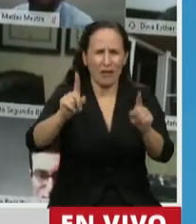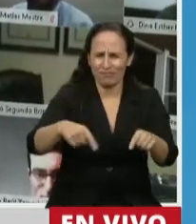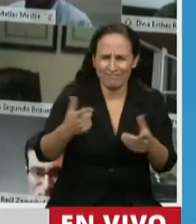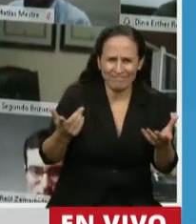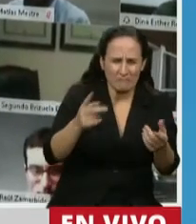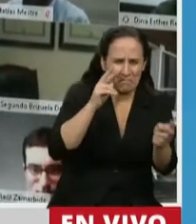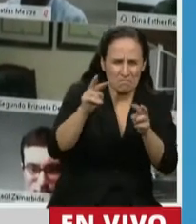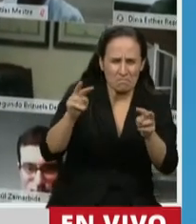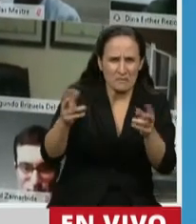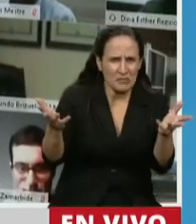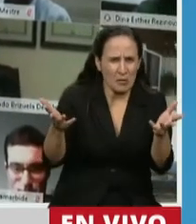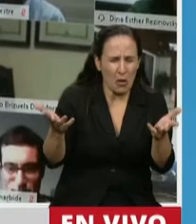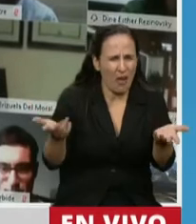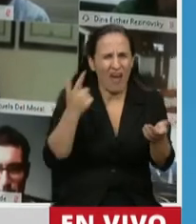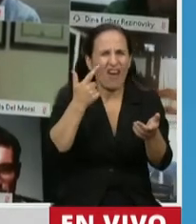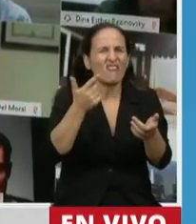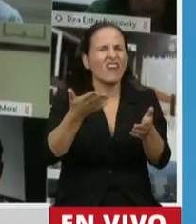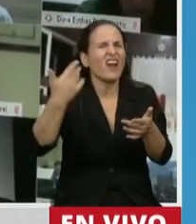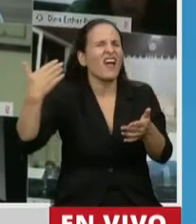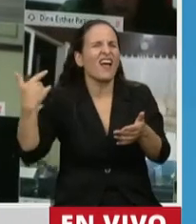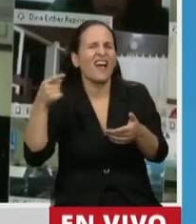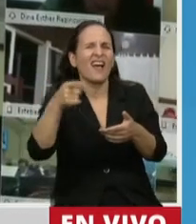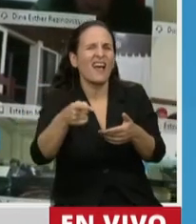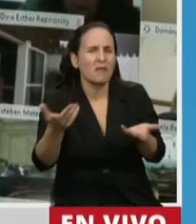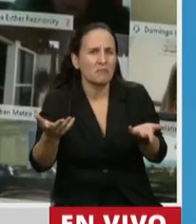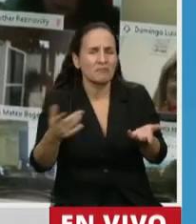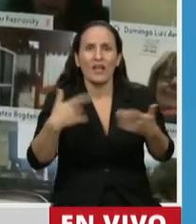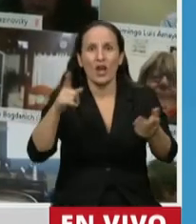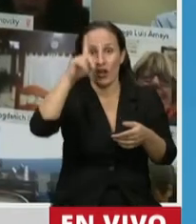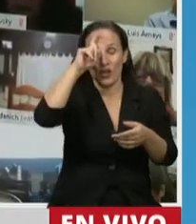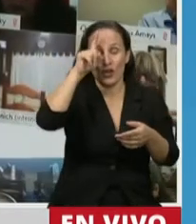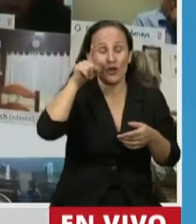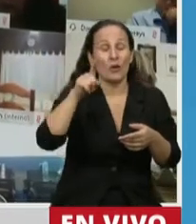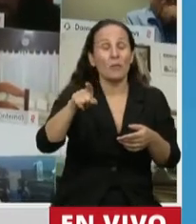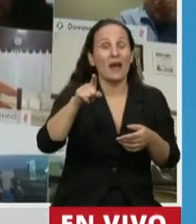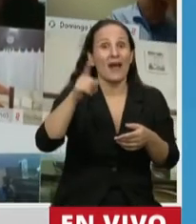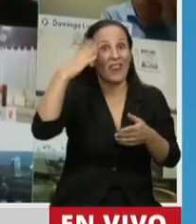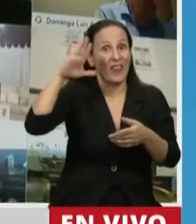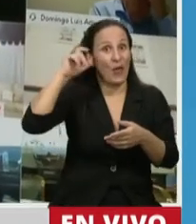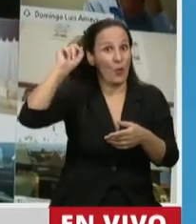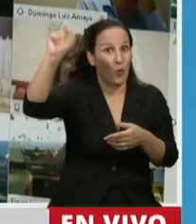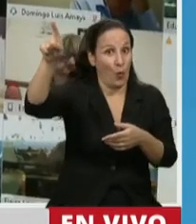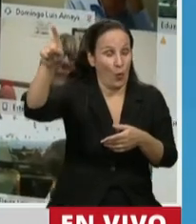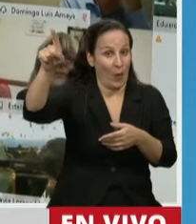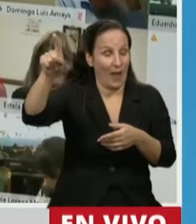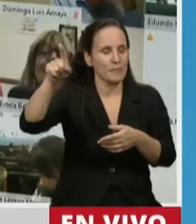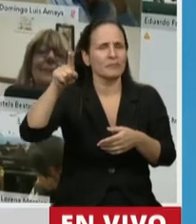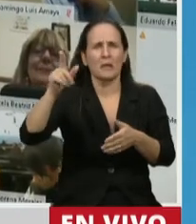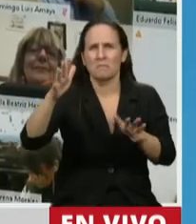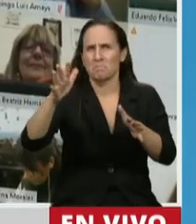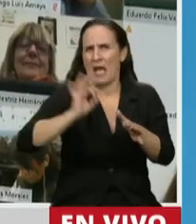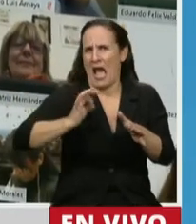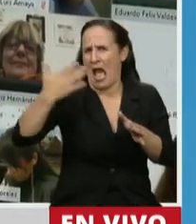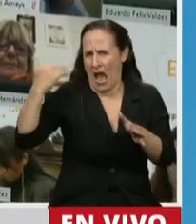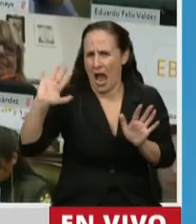busca algunos antecedentes, el Hospital Ramón González Coro, de Cuba, La Habana, hace ya